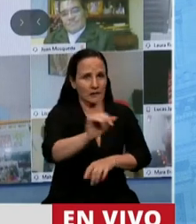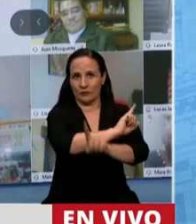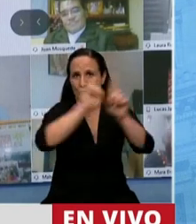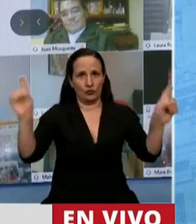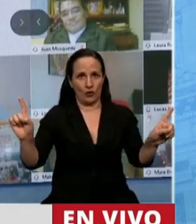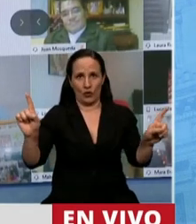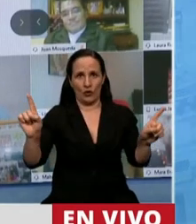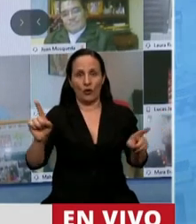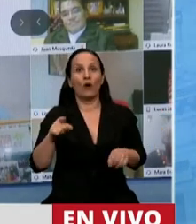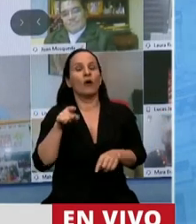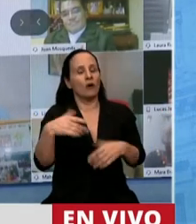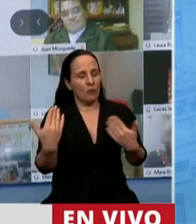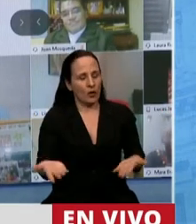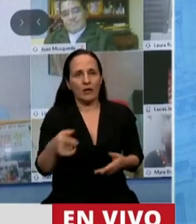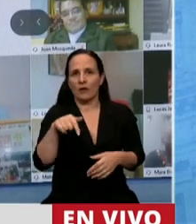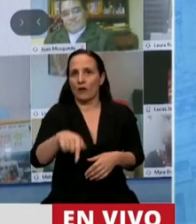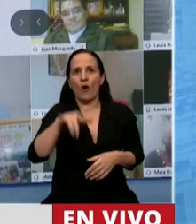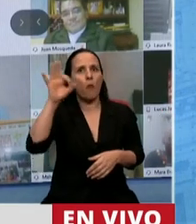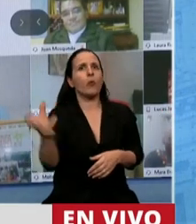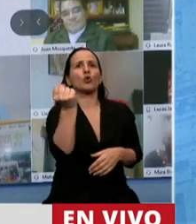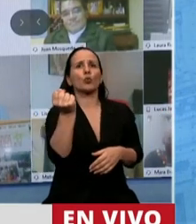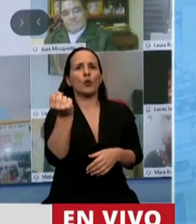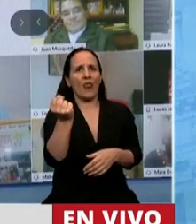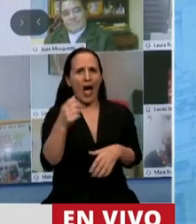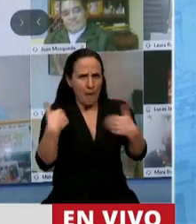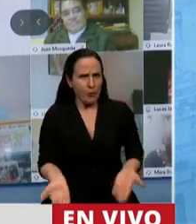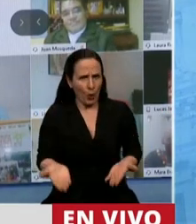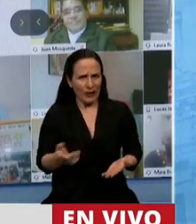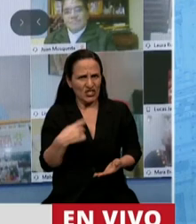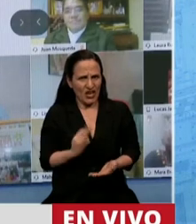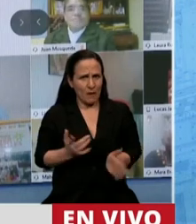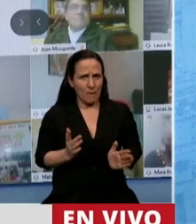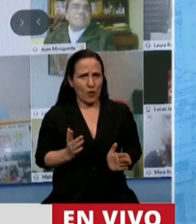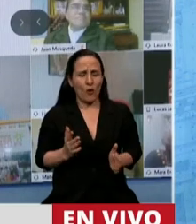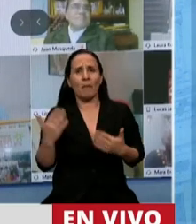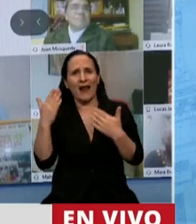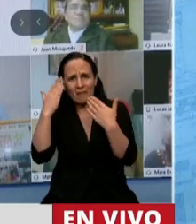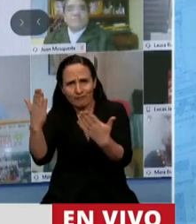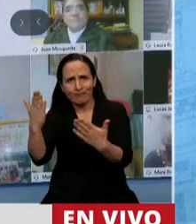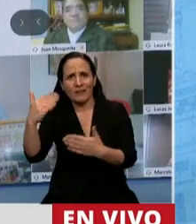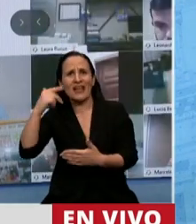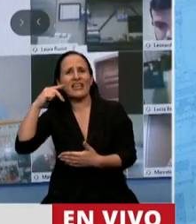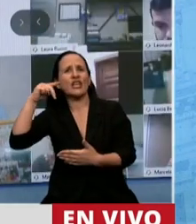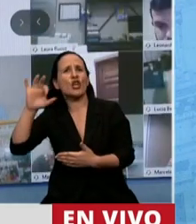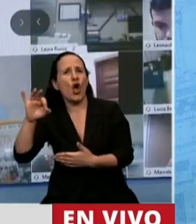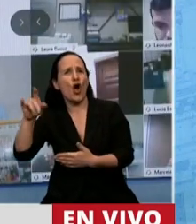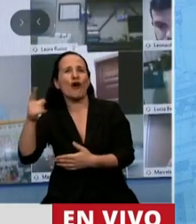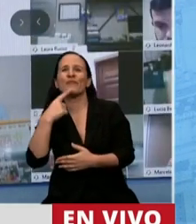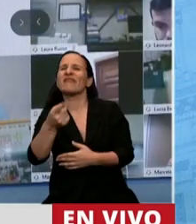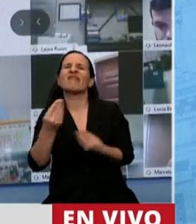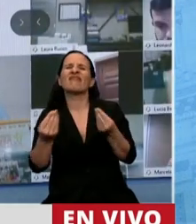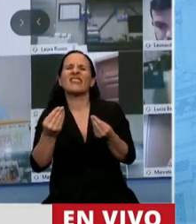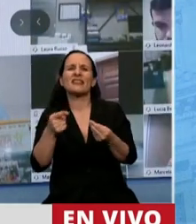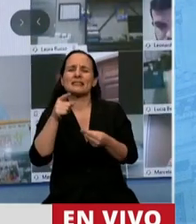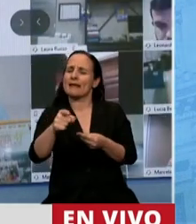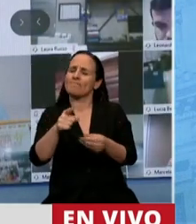es una buena oportunidad. Aprovechemos esta oportunidad para honrar a Carlos Nino cuando decía que había que defender